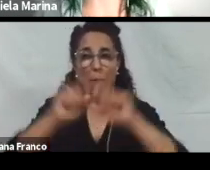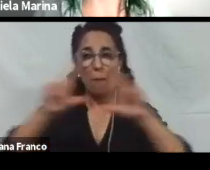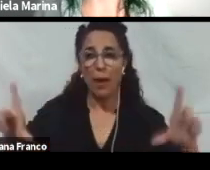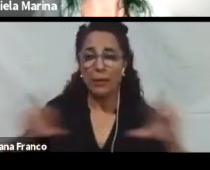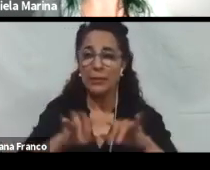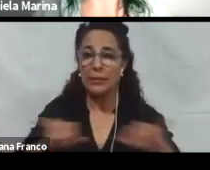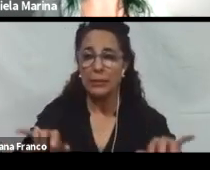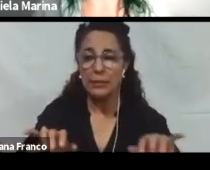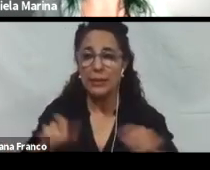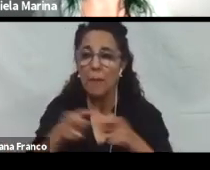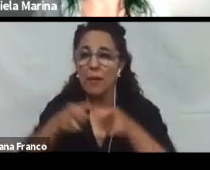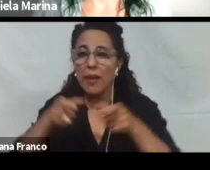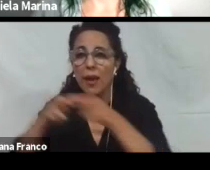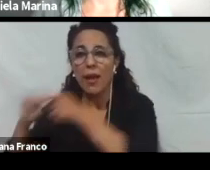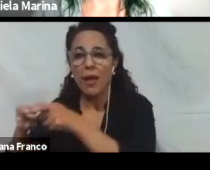asistiva.